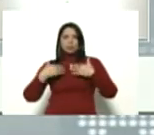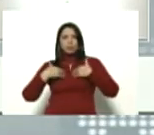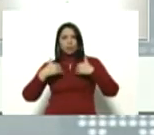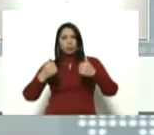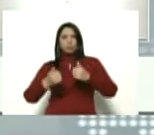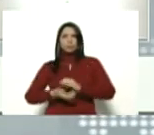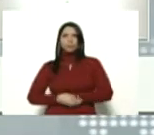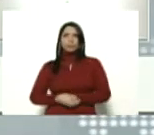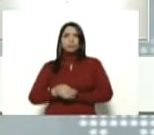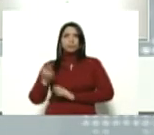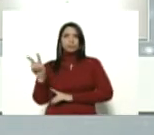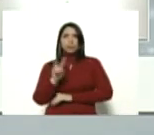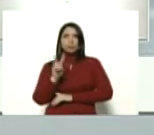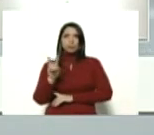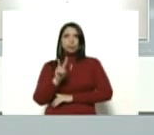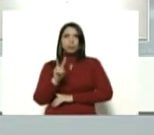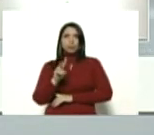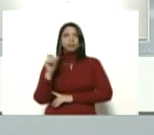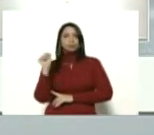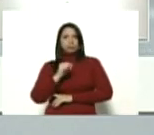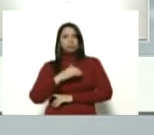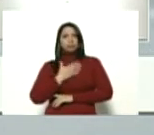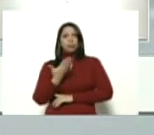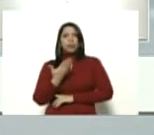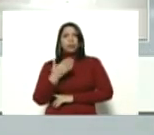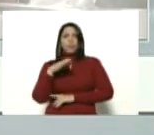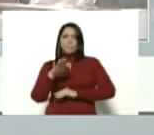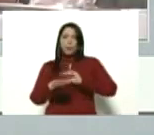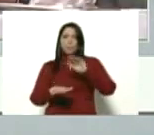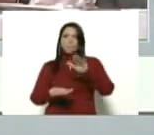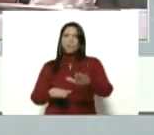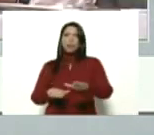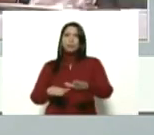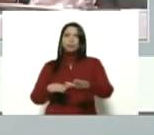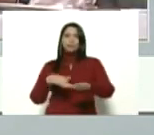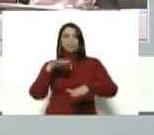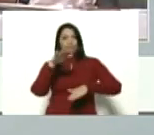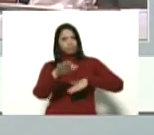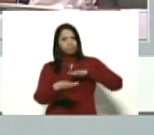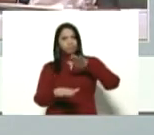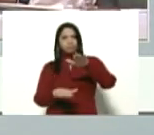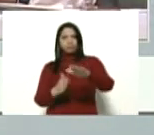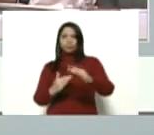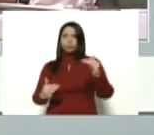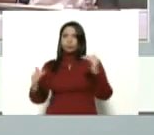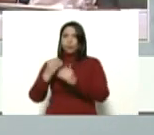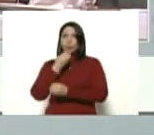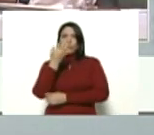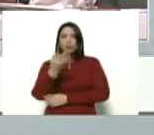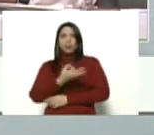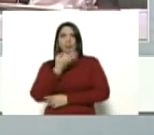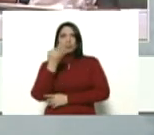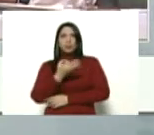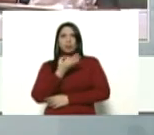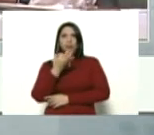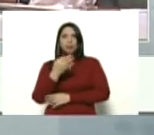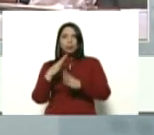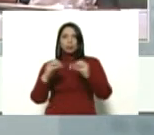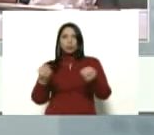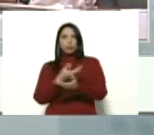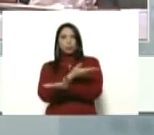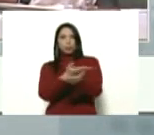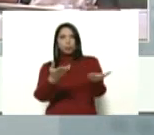Venezuela si se puede avanzamos avanzamos y avanzamos buenas tardes a toda